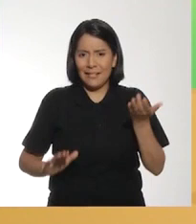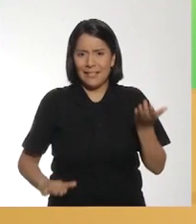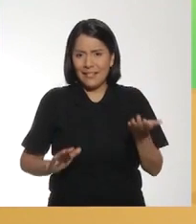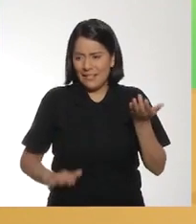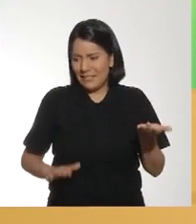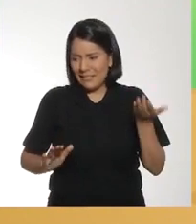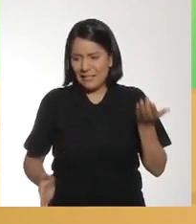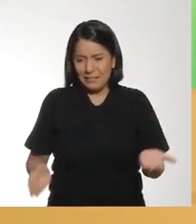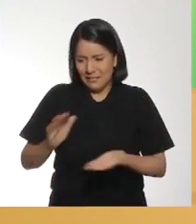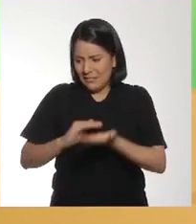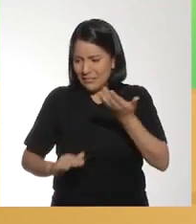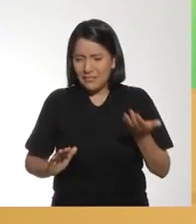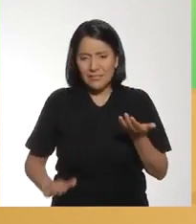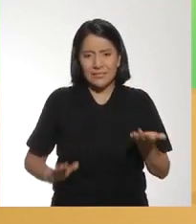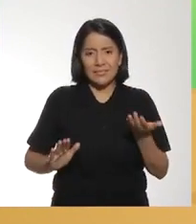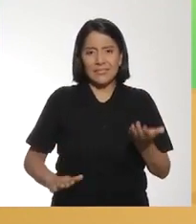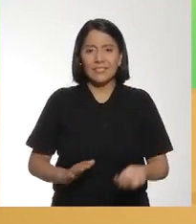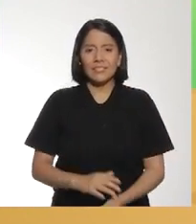¡Ey! ¡Ya!